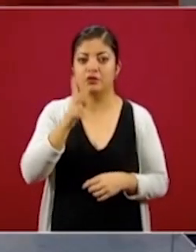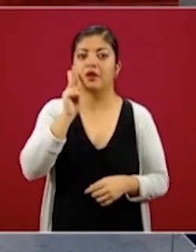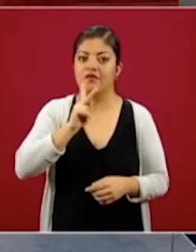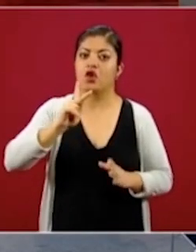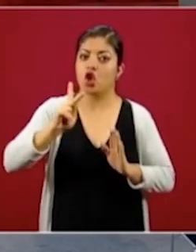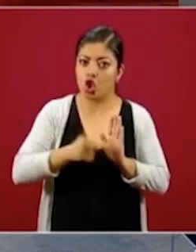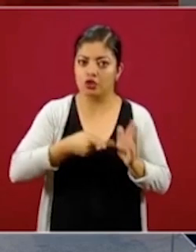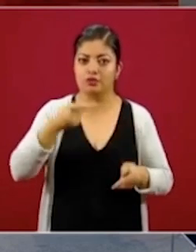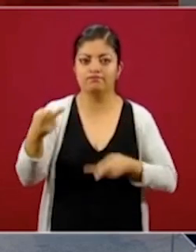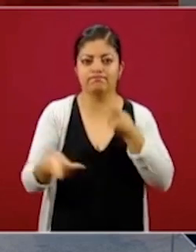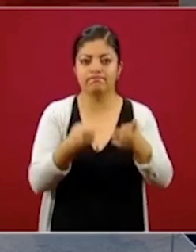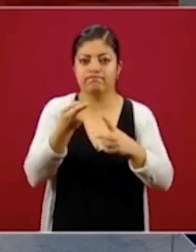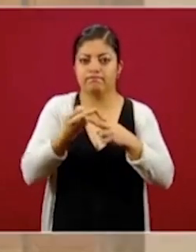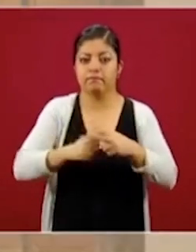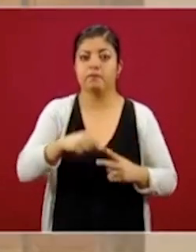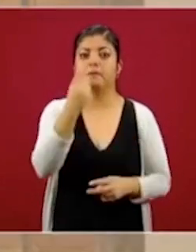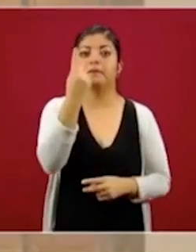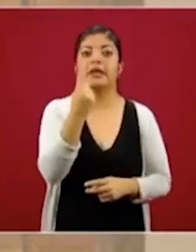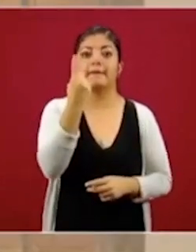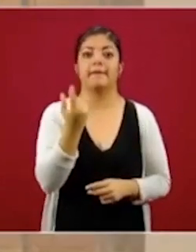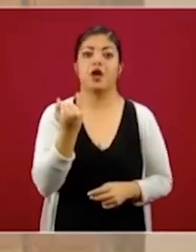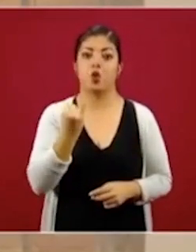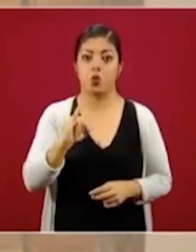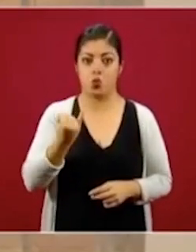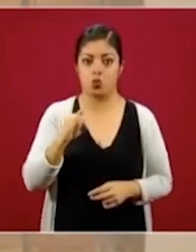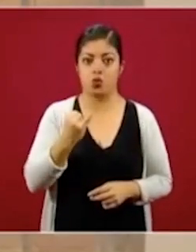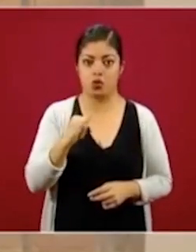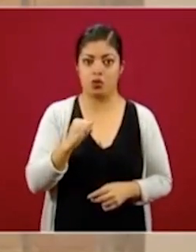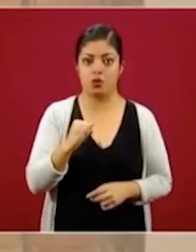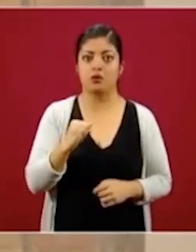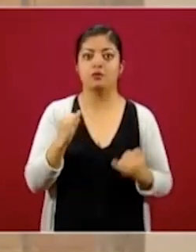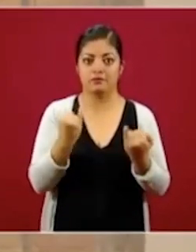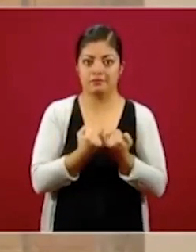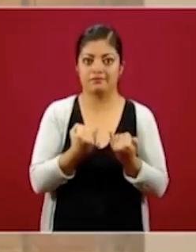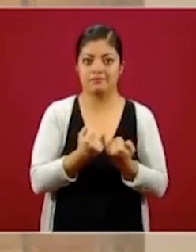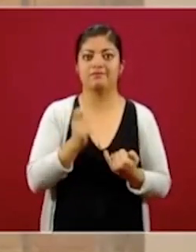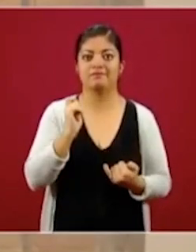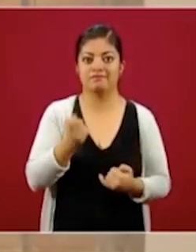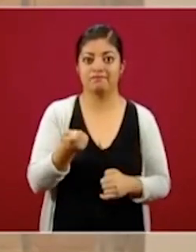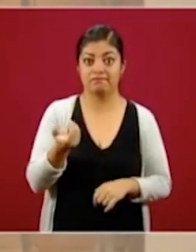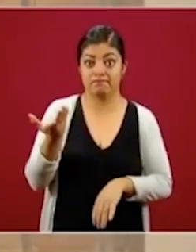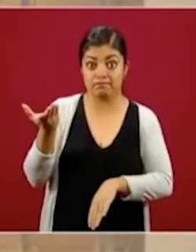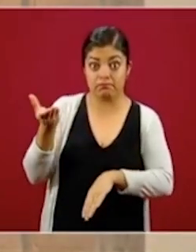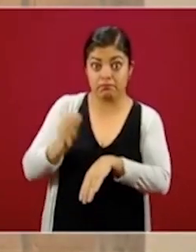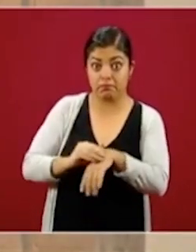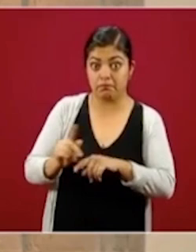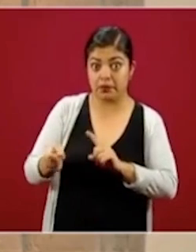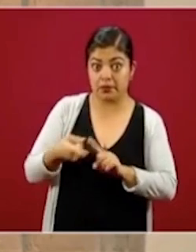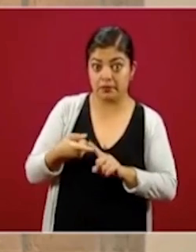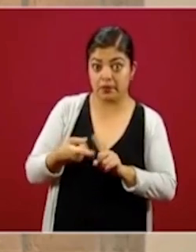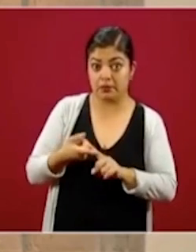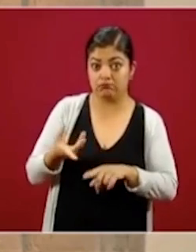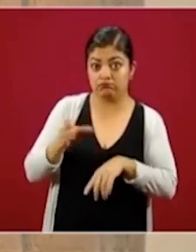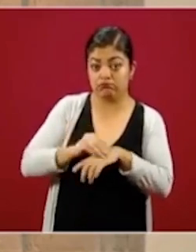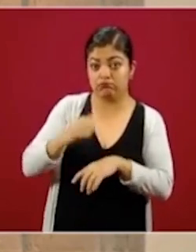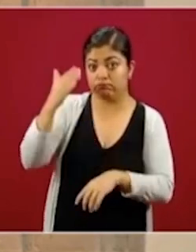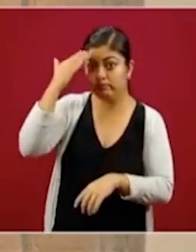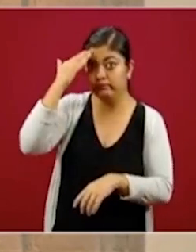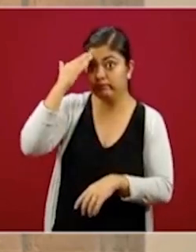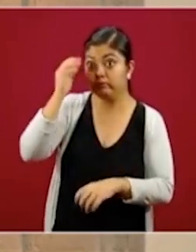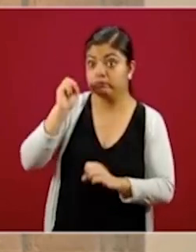que vamos a iniciar el primero de junio, en medida también de la autorización de la autoridad